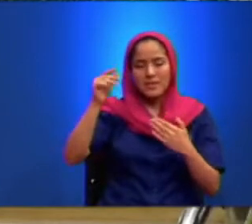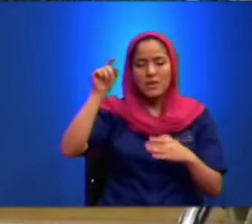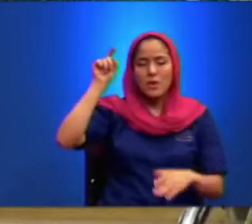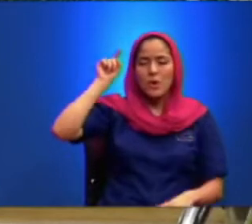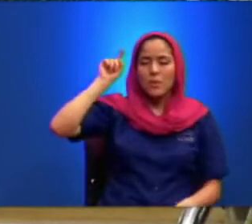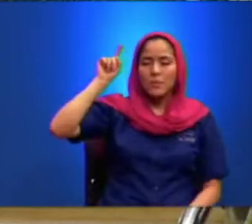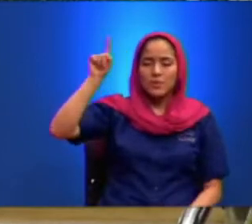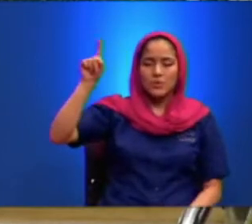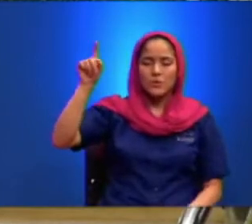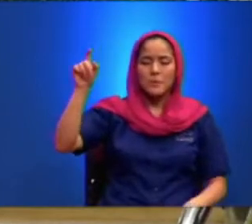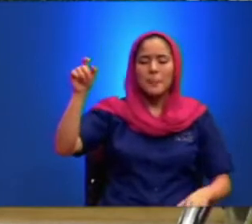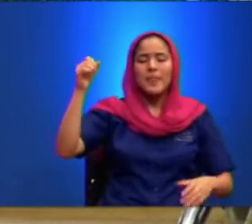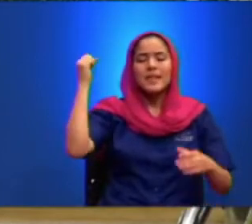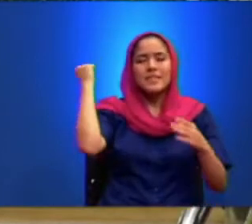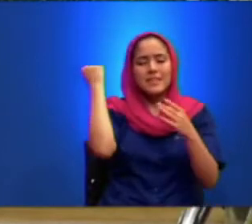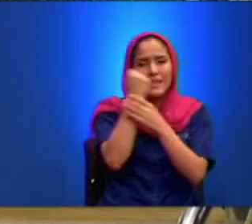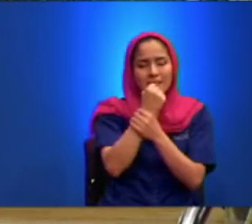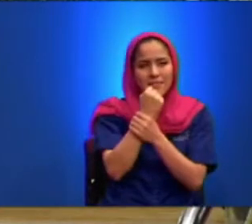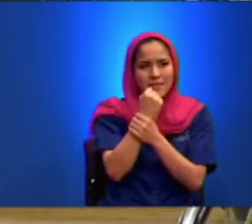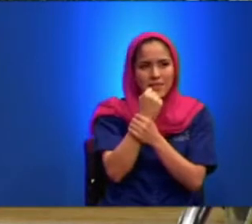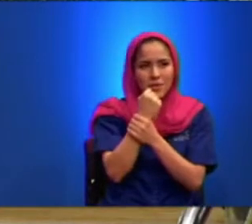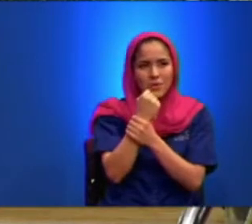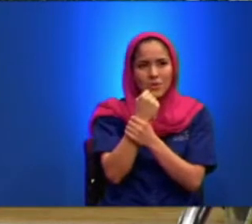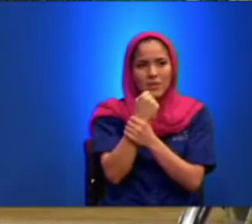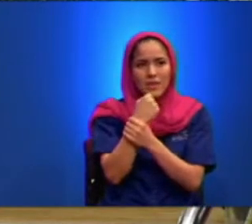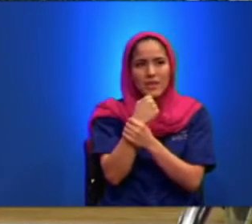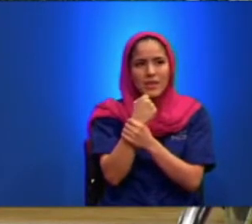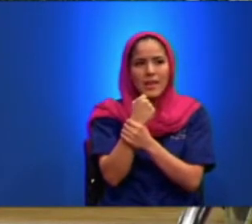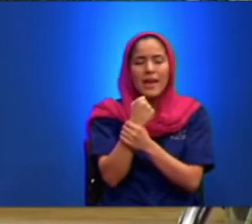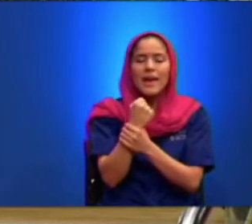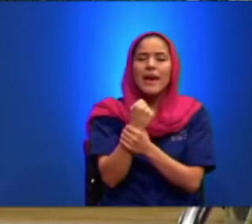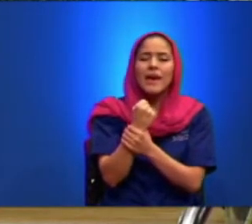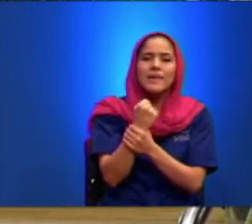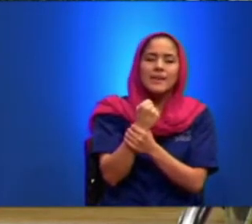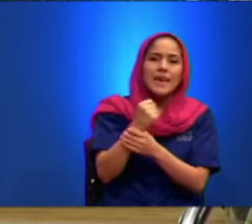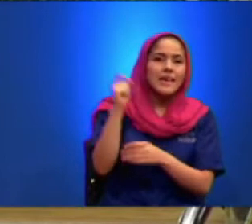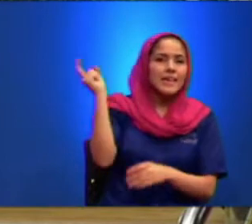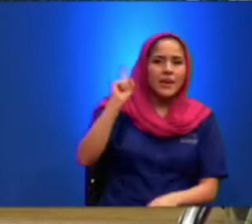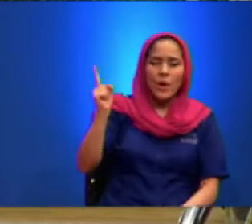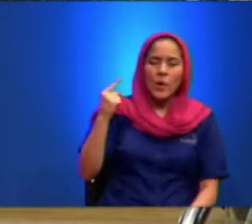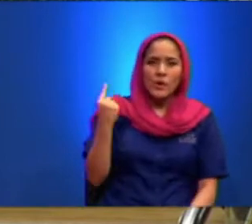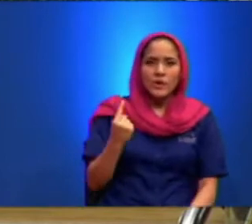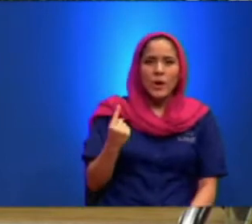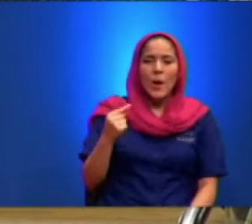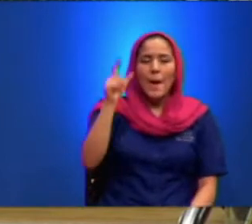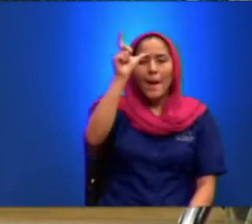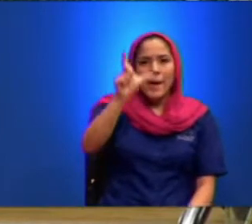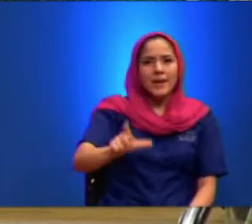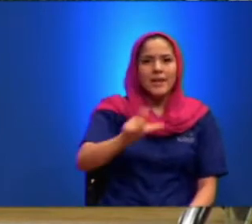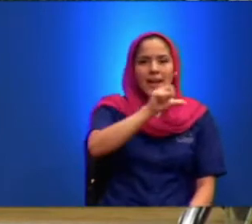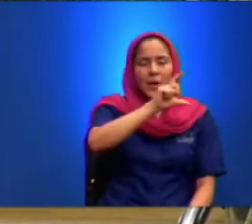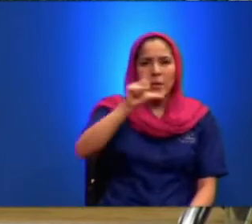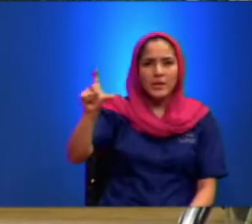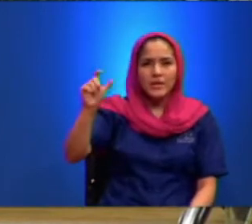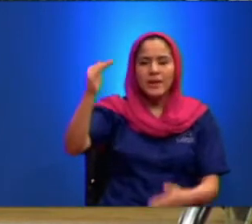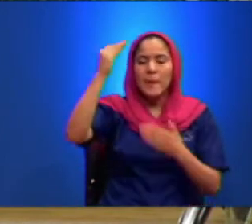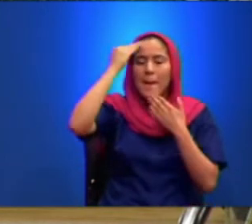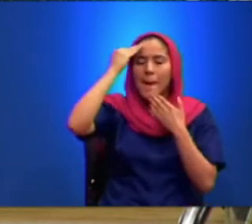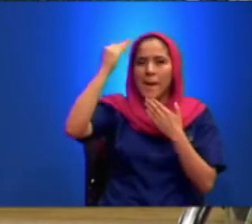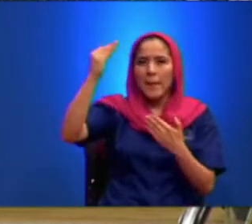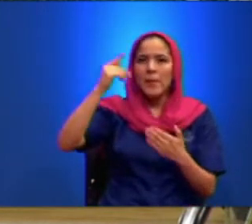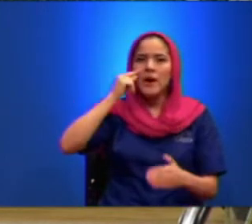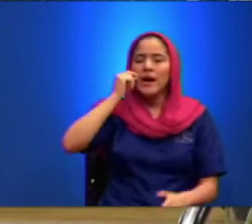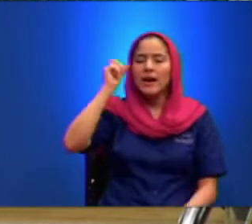Sacrificio Cruento Que No Solamente Fue En La Cruz Gracias Señor